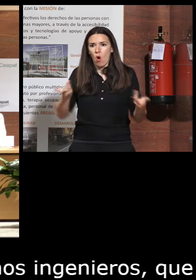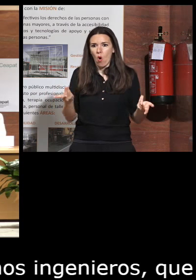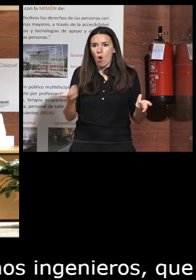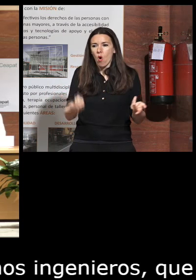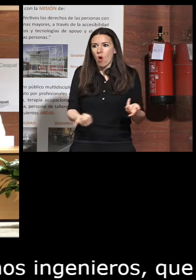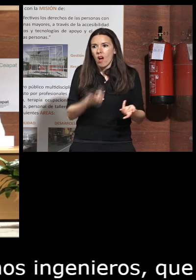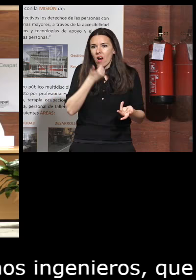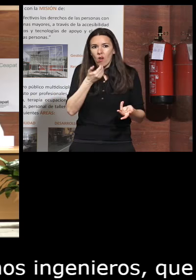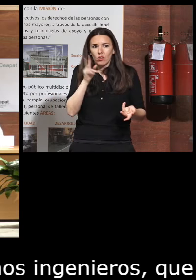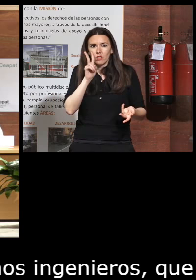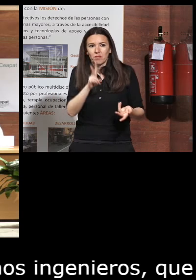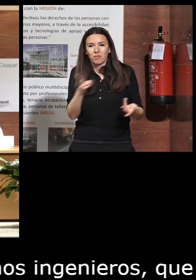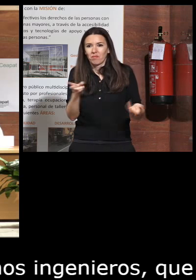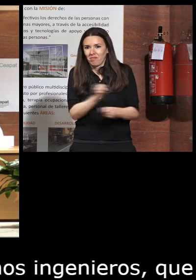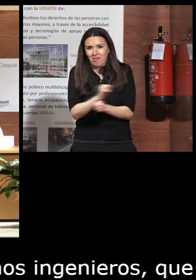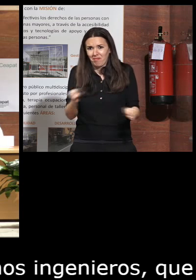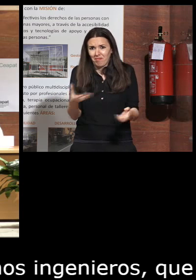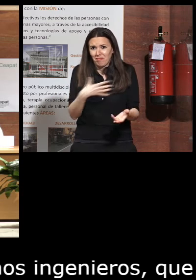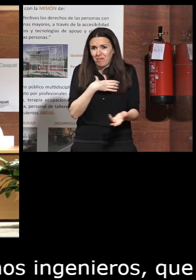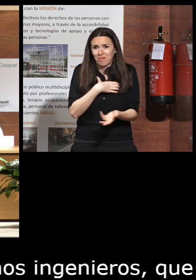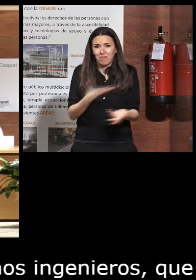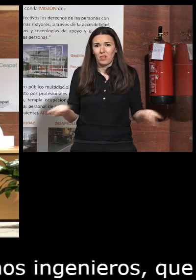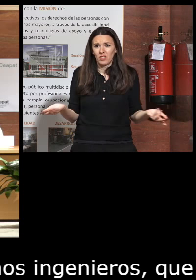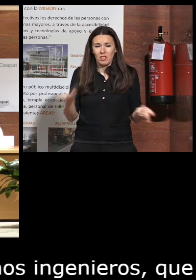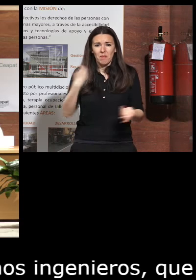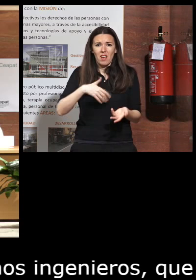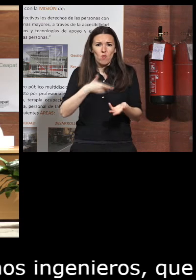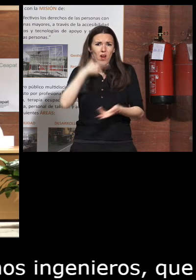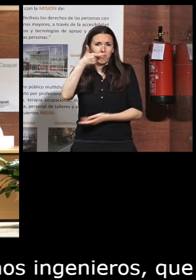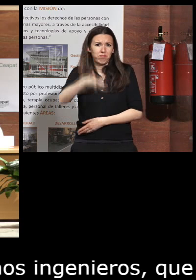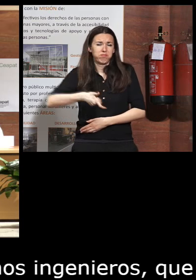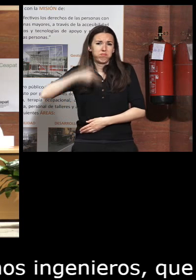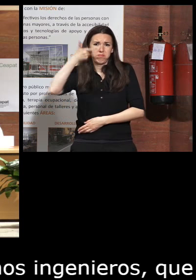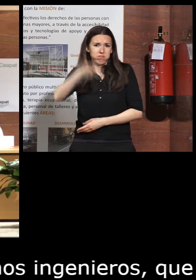eso es inviable tarda muchísimo